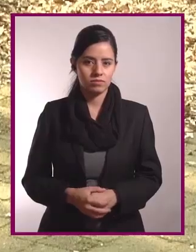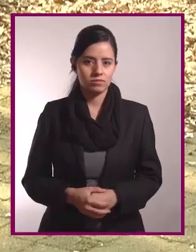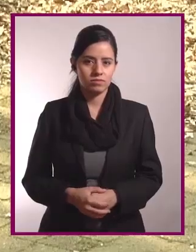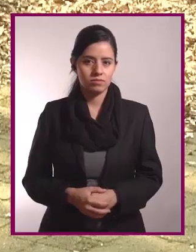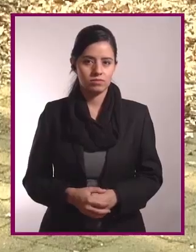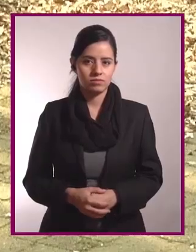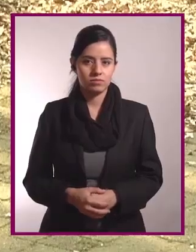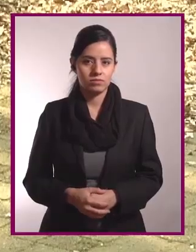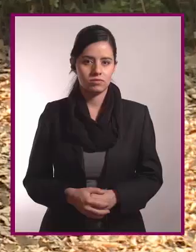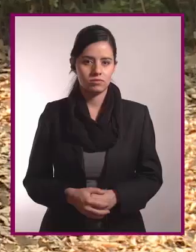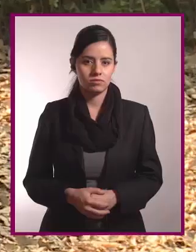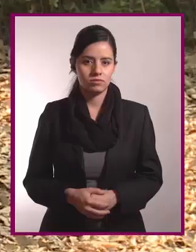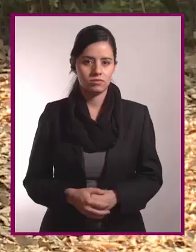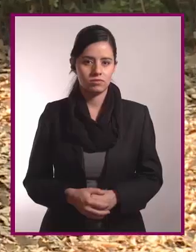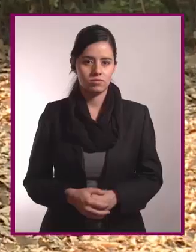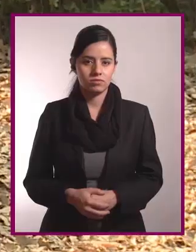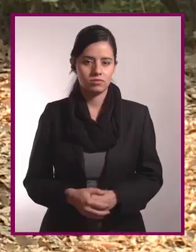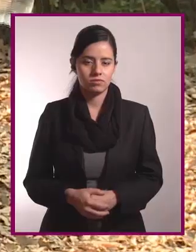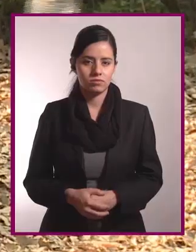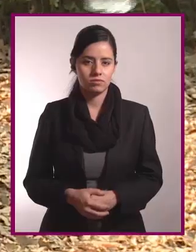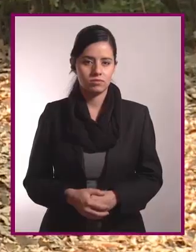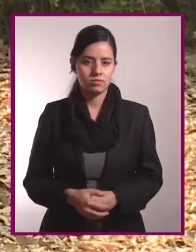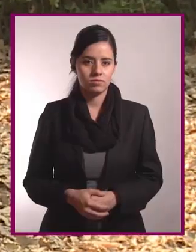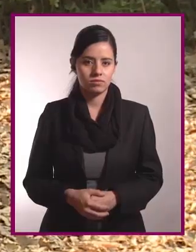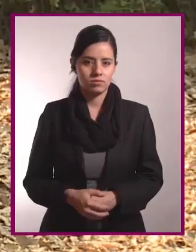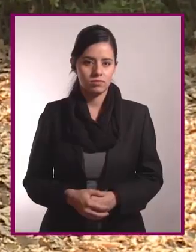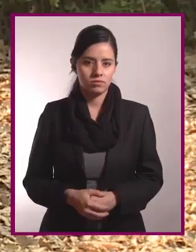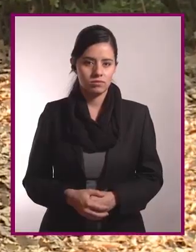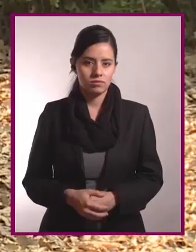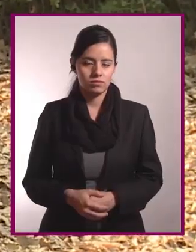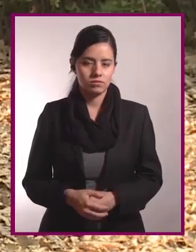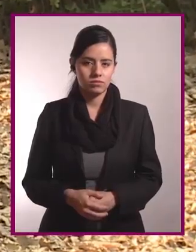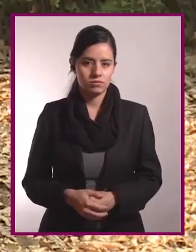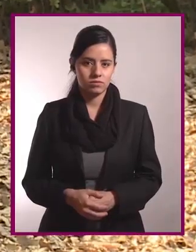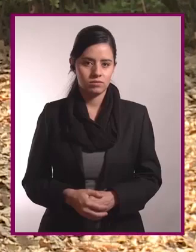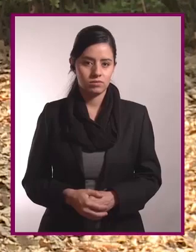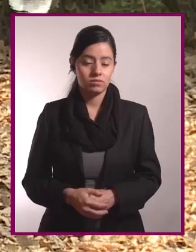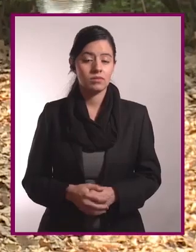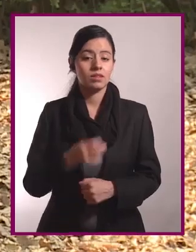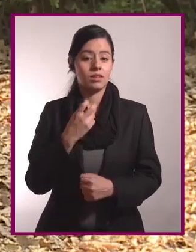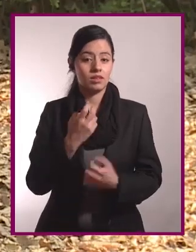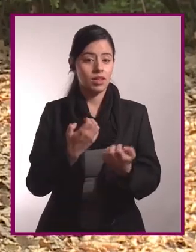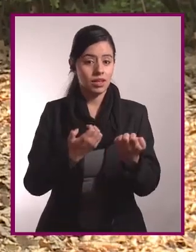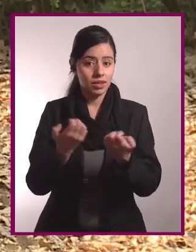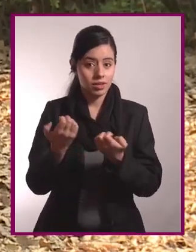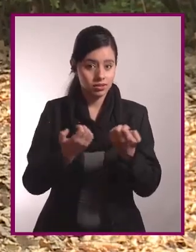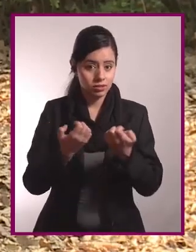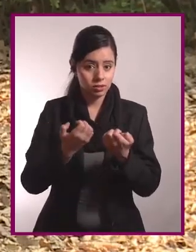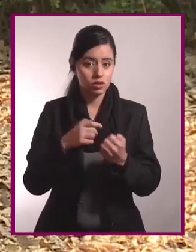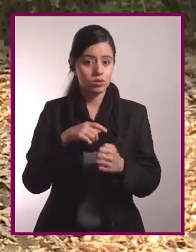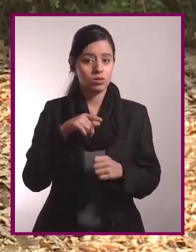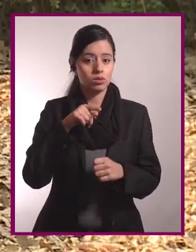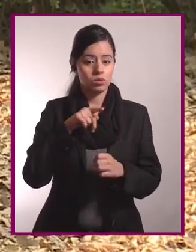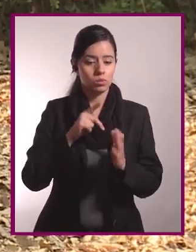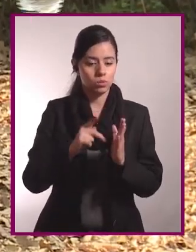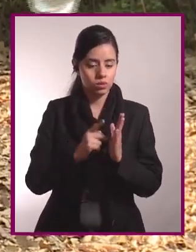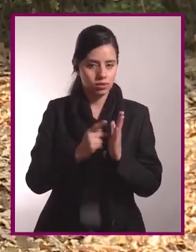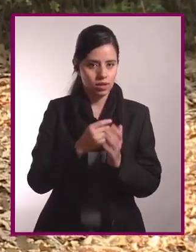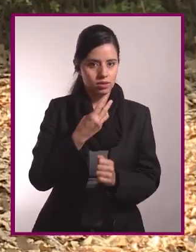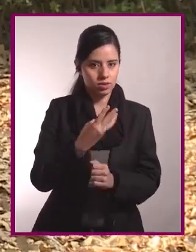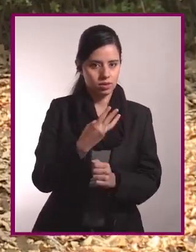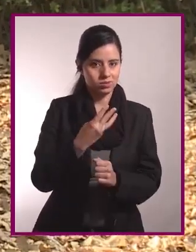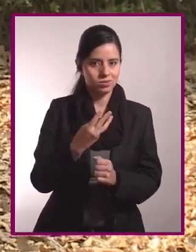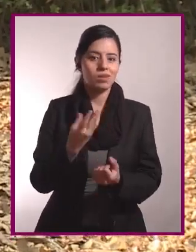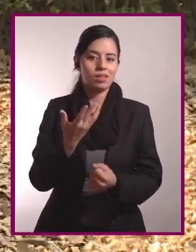Abrimos y cerramos. Despacio. Vamos a hacer este ejercicio tres series y diez